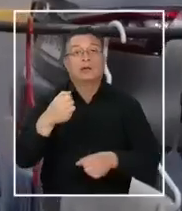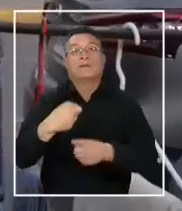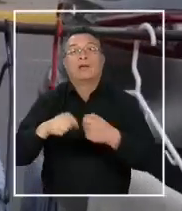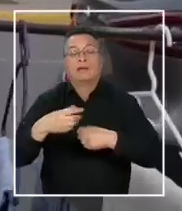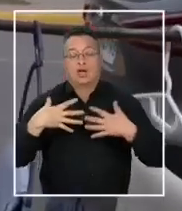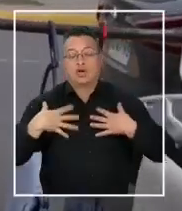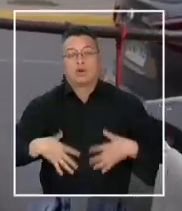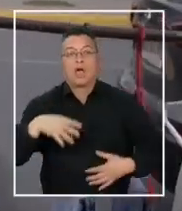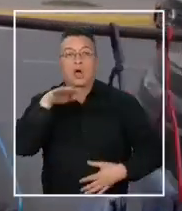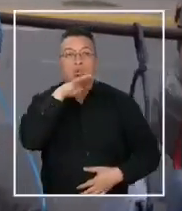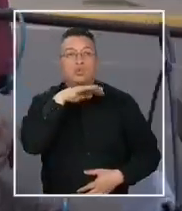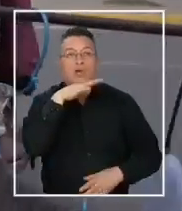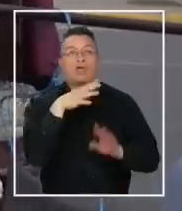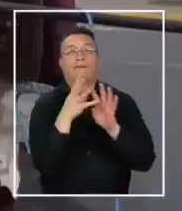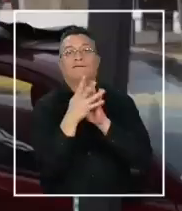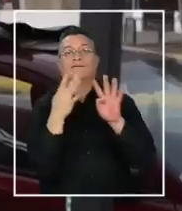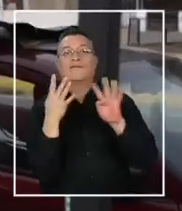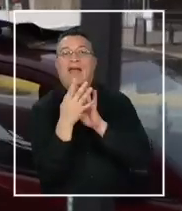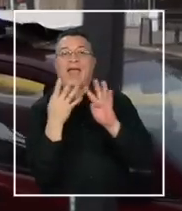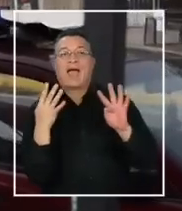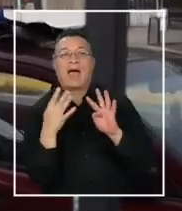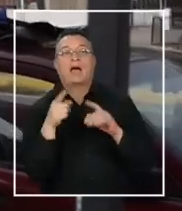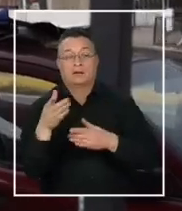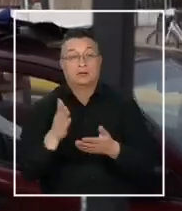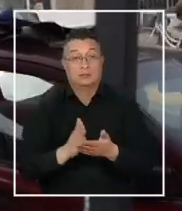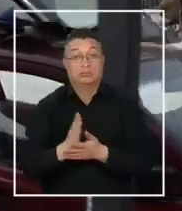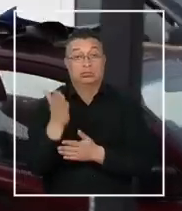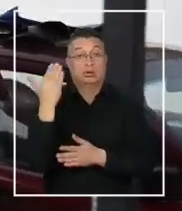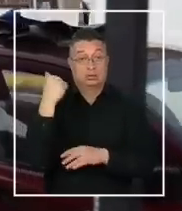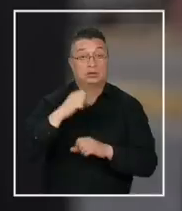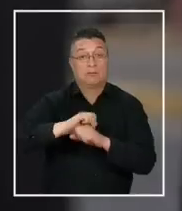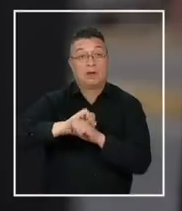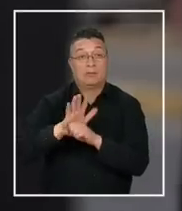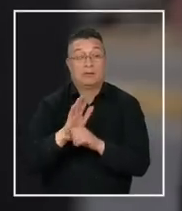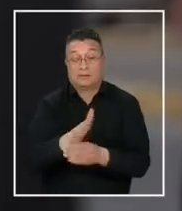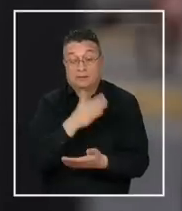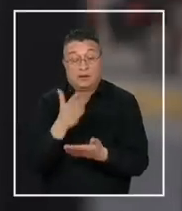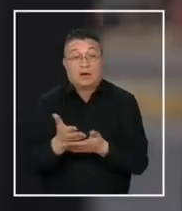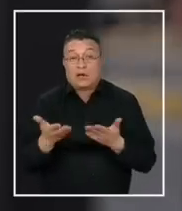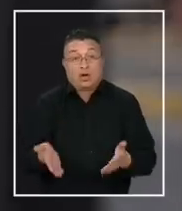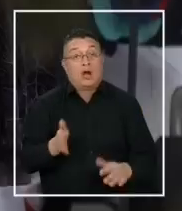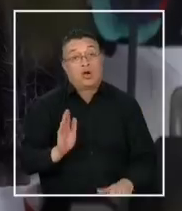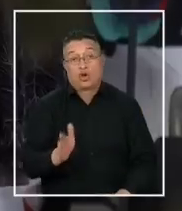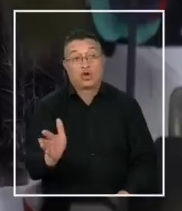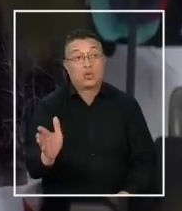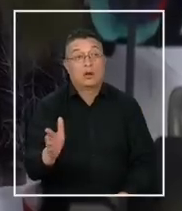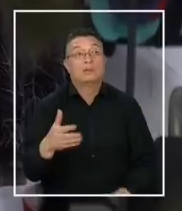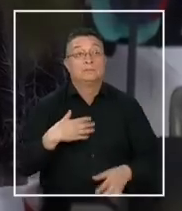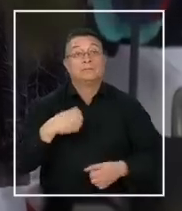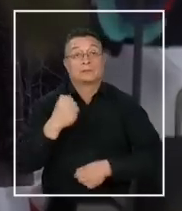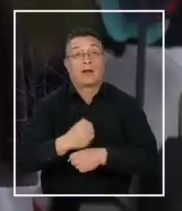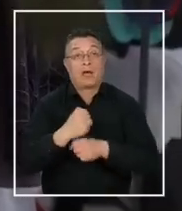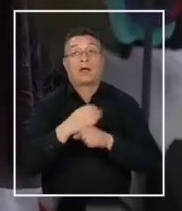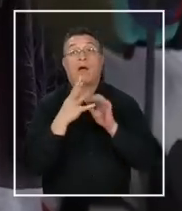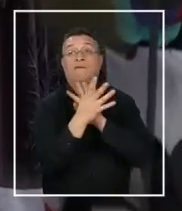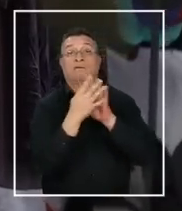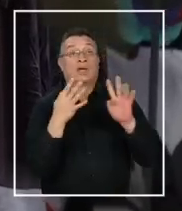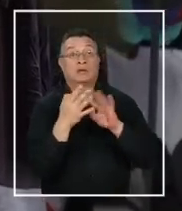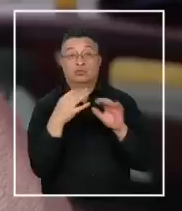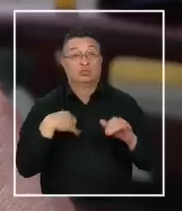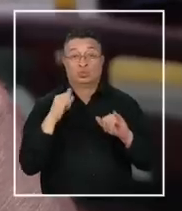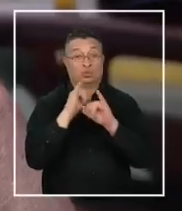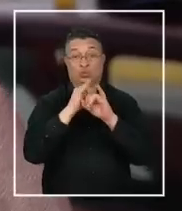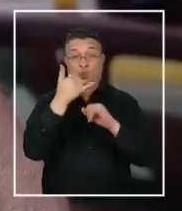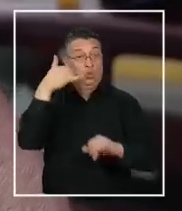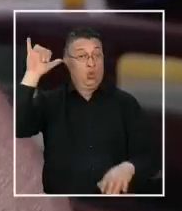usada en la feria, un trabajo que lo inició en plena pandemia y que hasta ahora no ha dejado. Trabajar en la feria yo nunca lo había